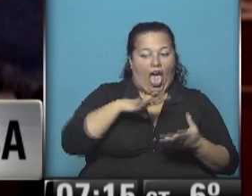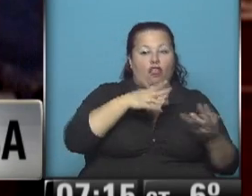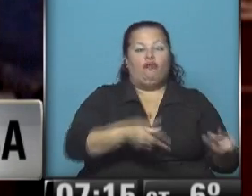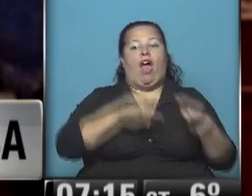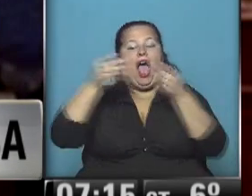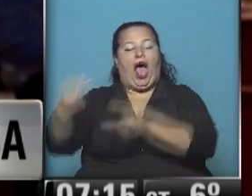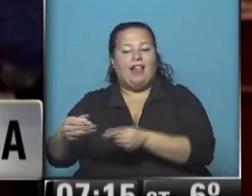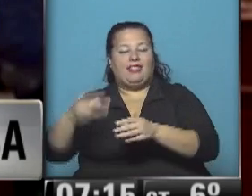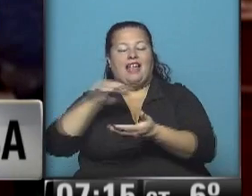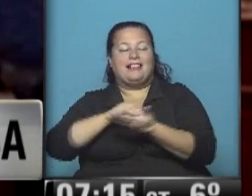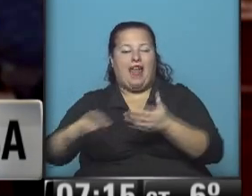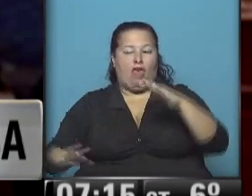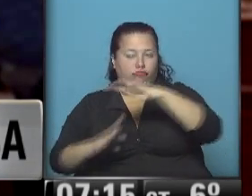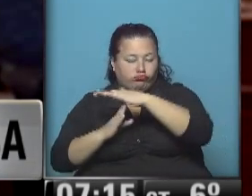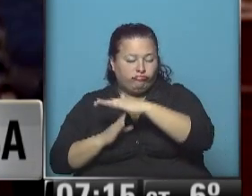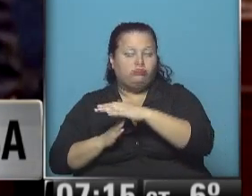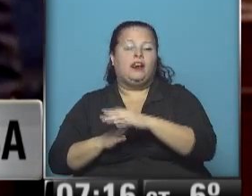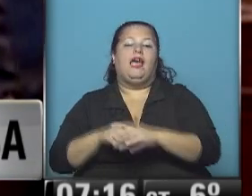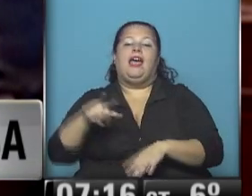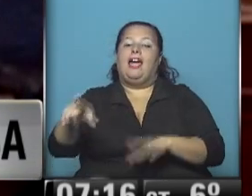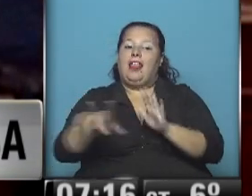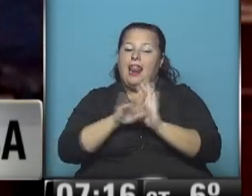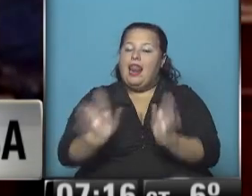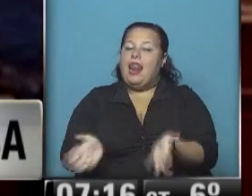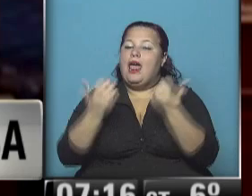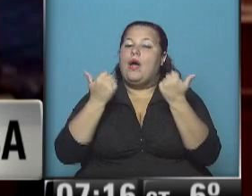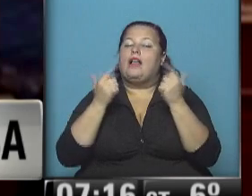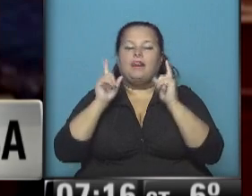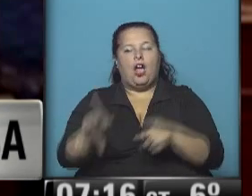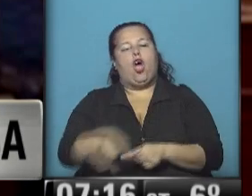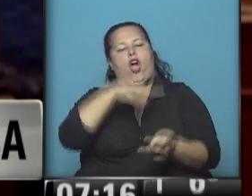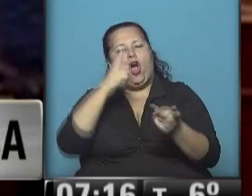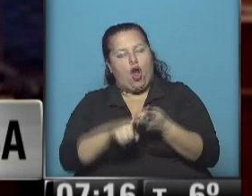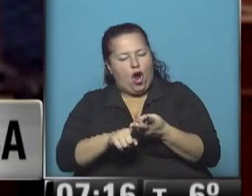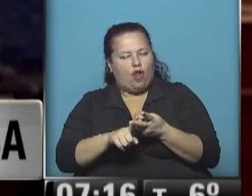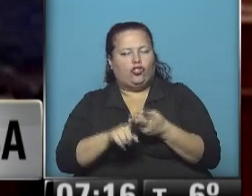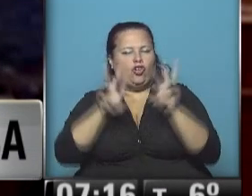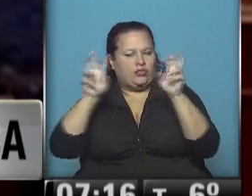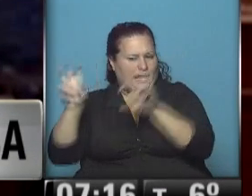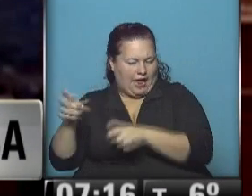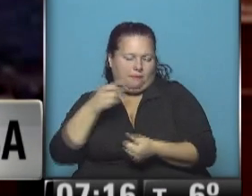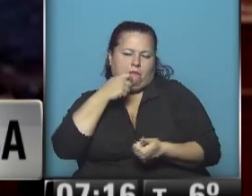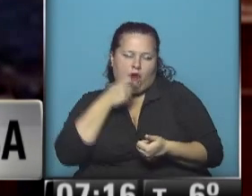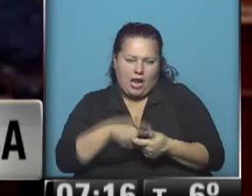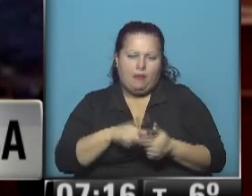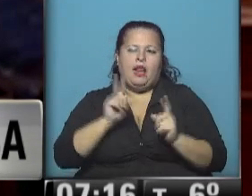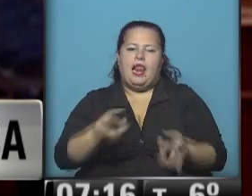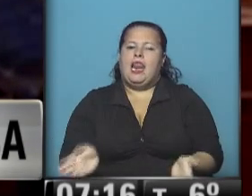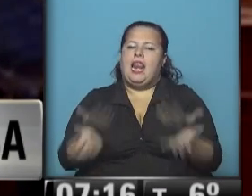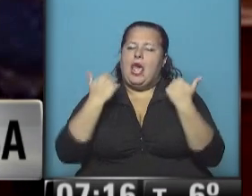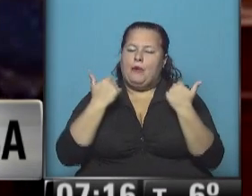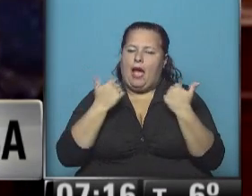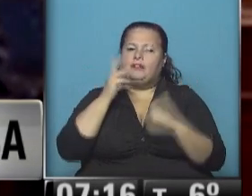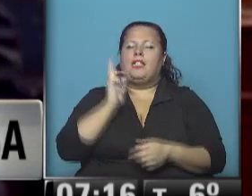al plenario del Senado. Y la medida levanta también otras temáticas. Por ejemplo, incluye levantar